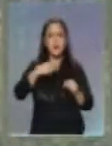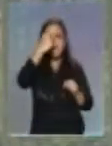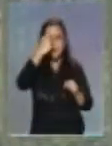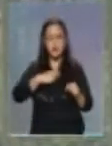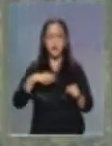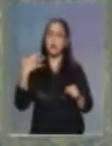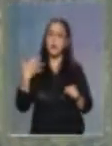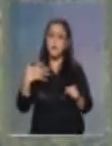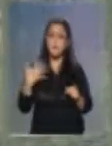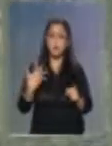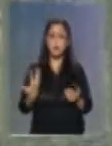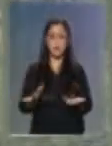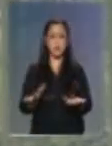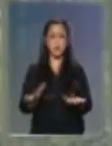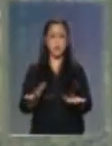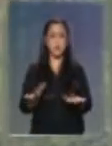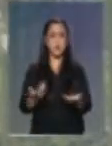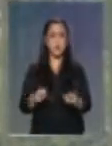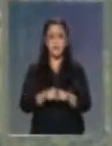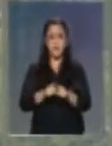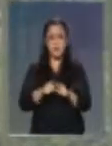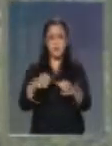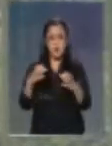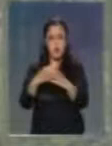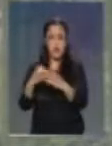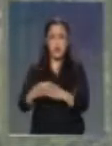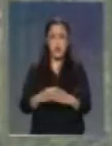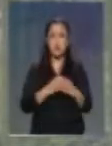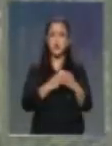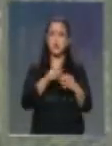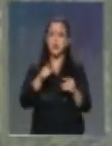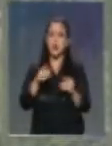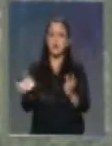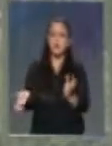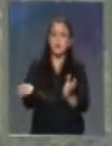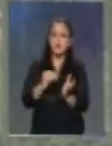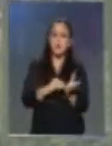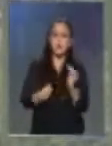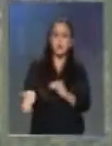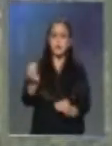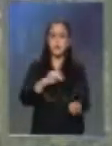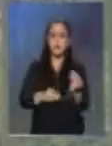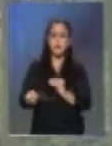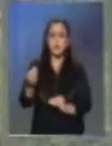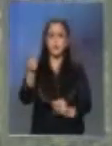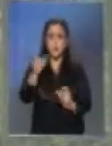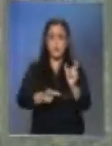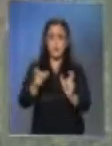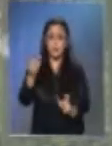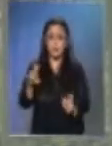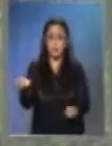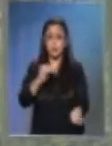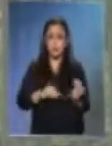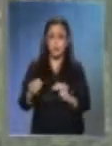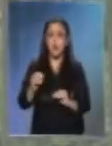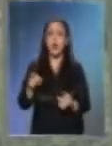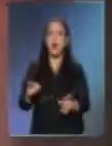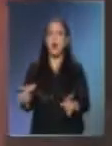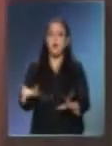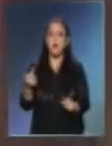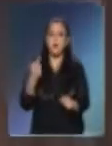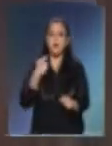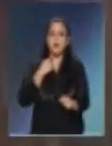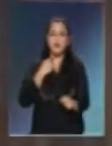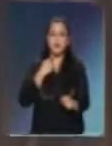importante como la contribución colectiva? Y que esa suma de individualidades es la que hace que en el fondo podamos incidir